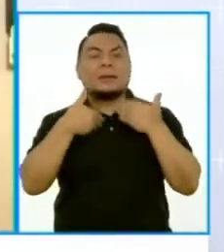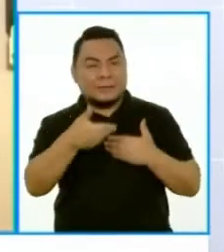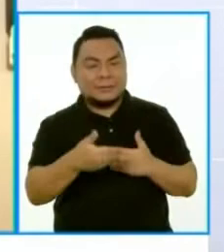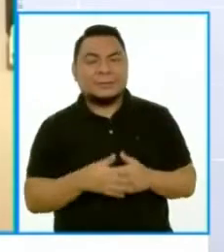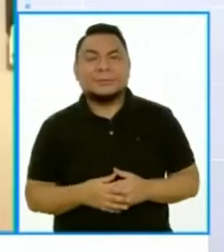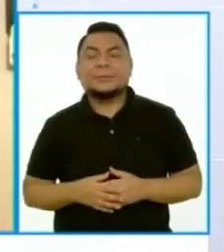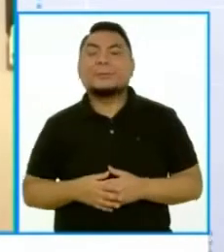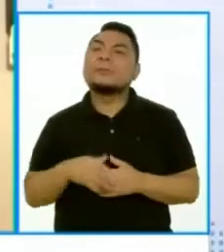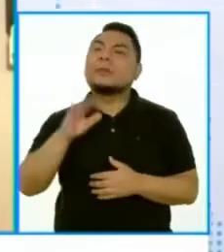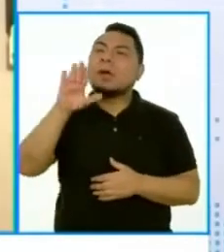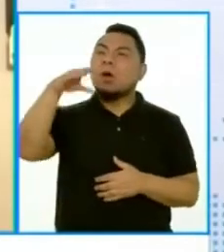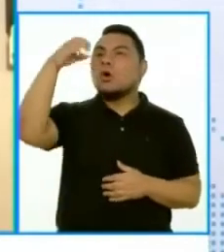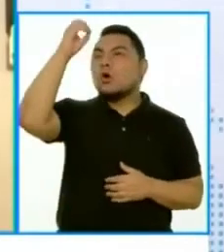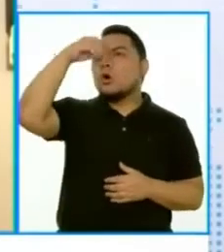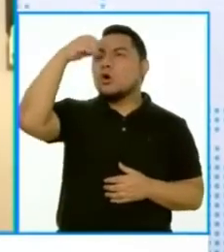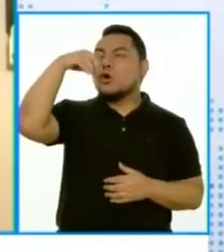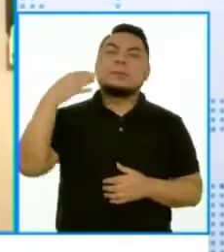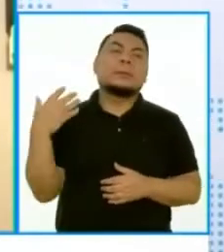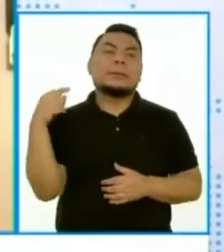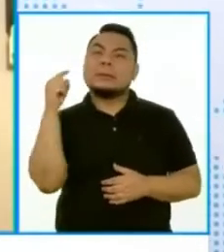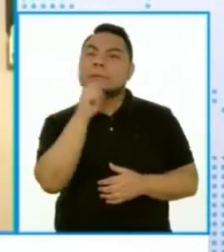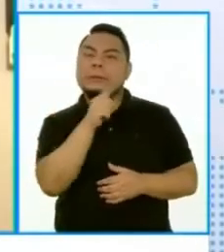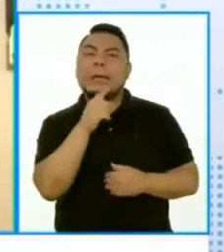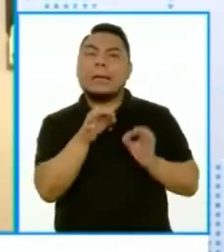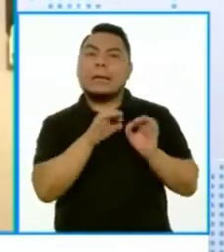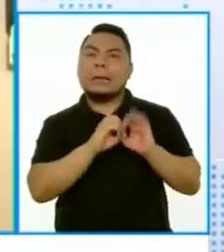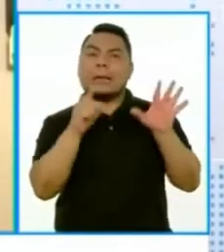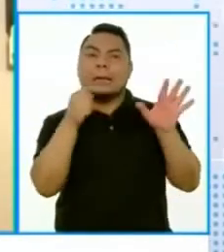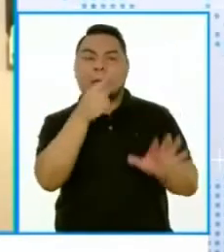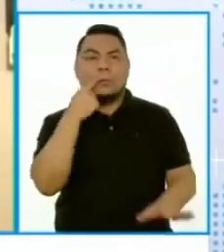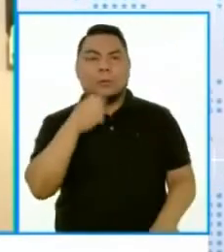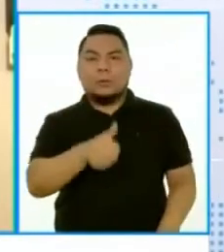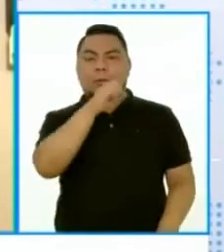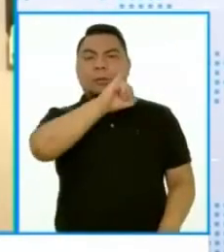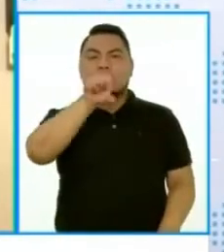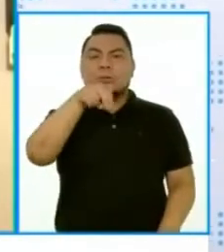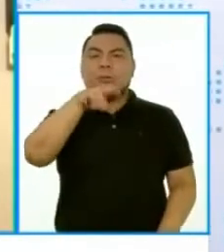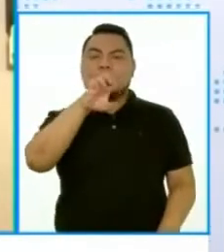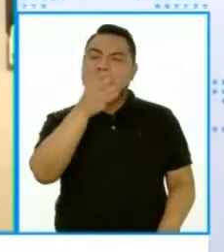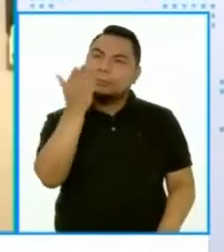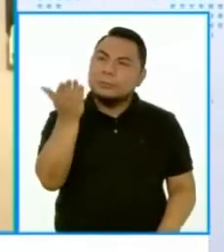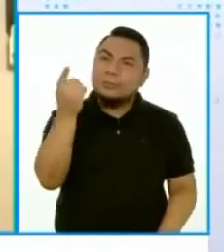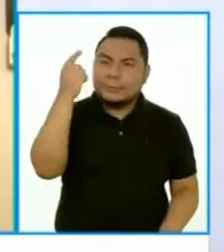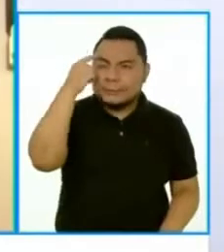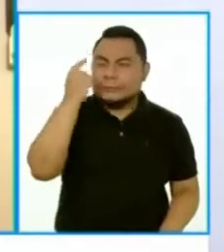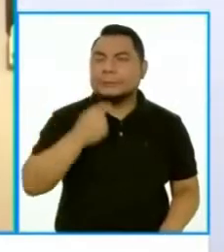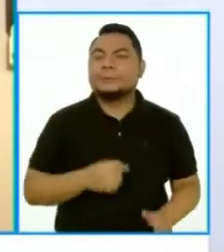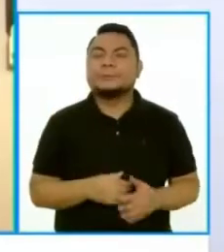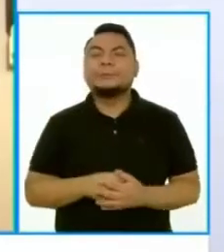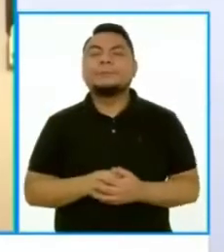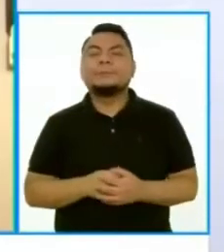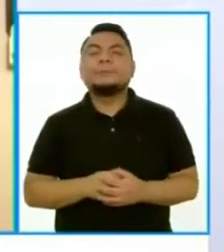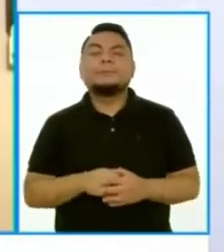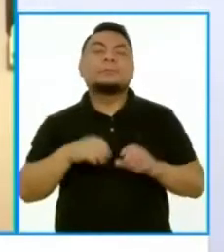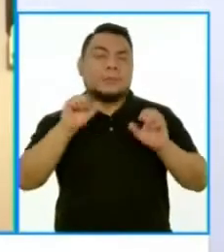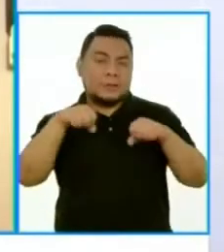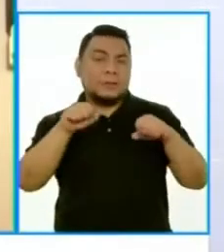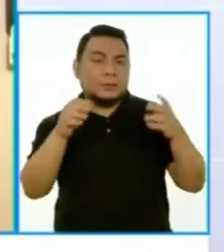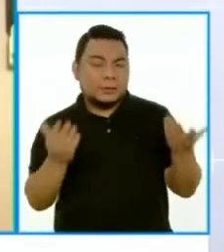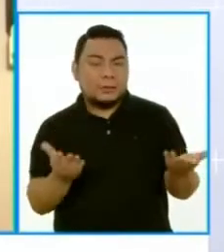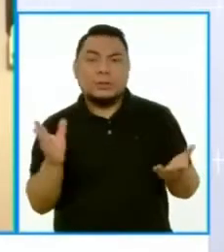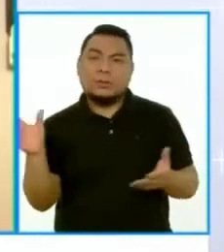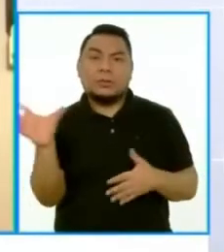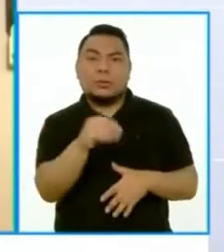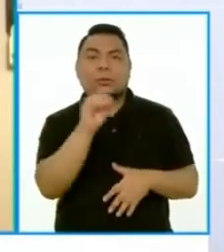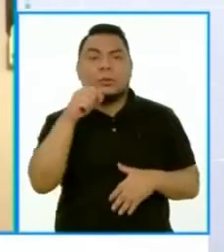entrevista ¿Su opinión por esta aclaración que ha hecho el presidente del jurado nacional de elecciones? Bueno, sí, creo que